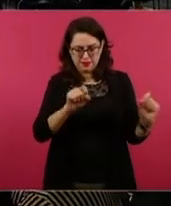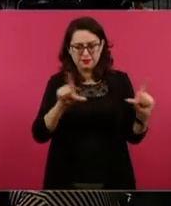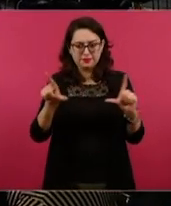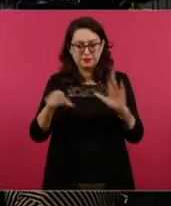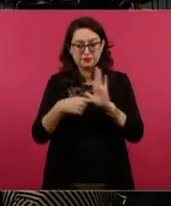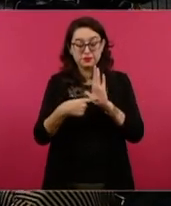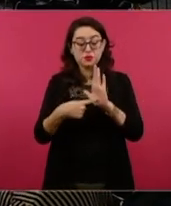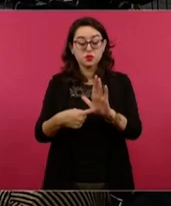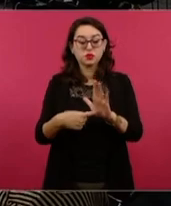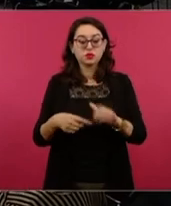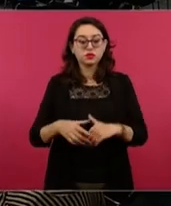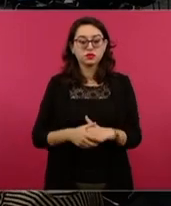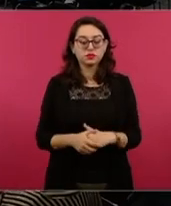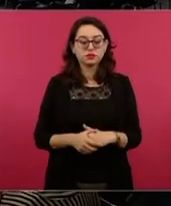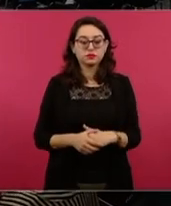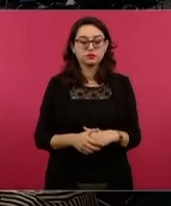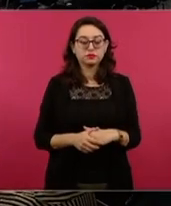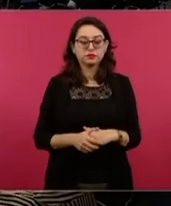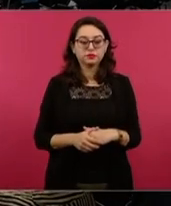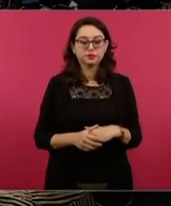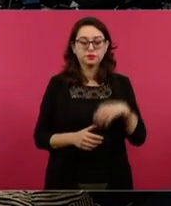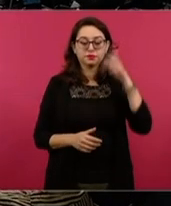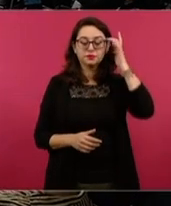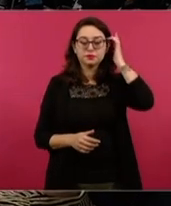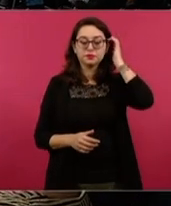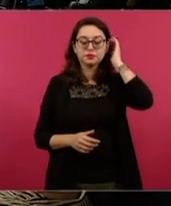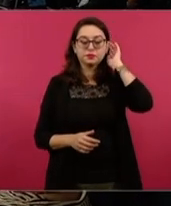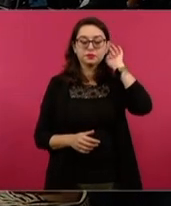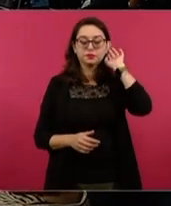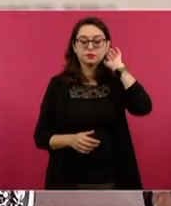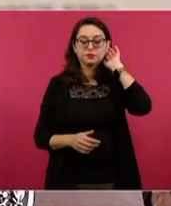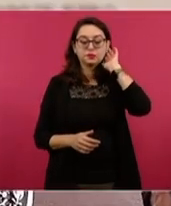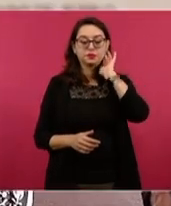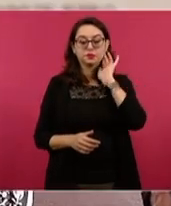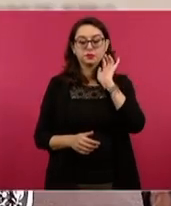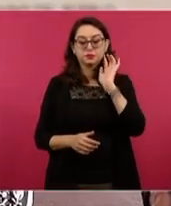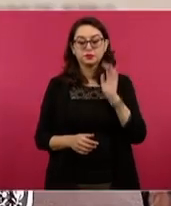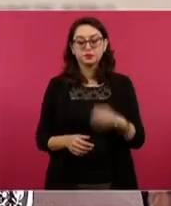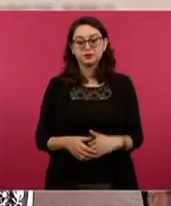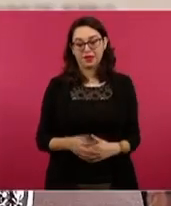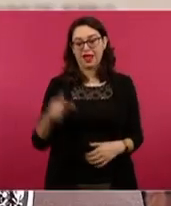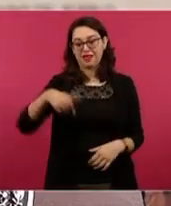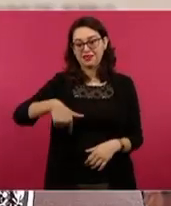No, pues así sí, ya nos enteramos.